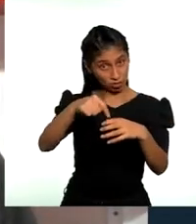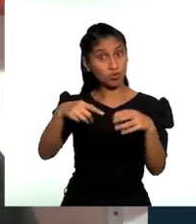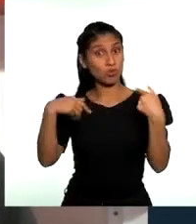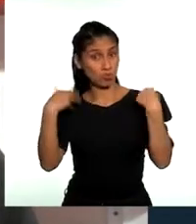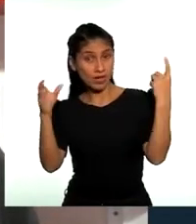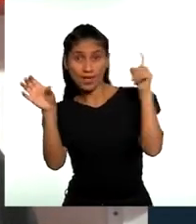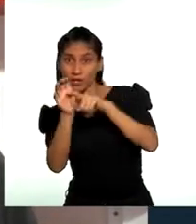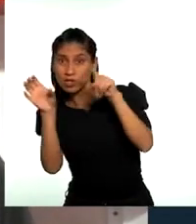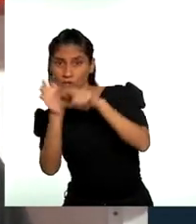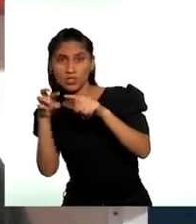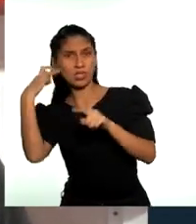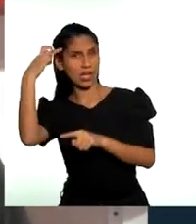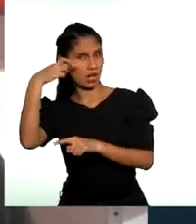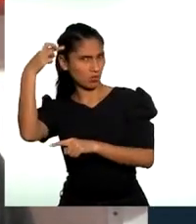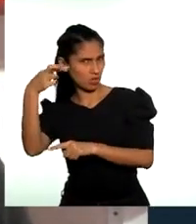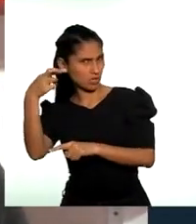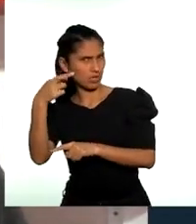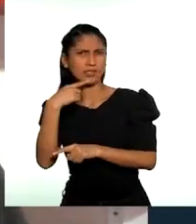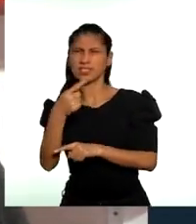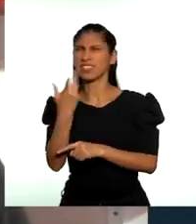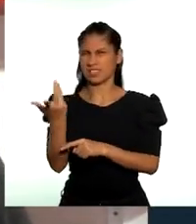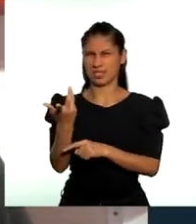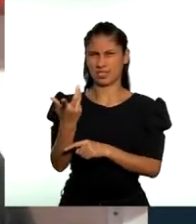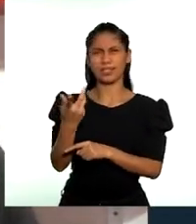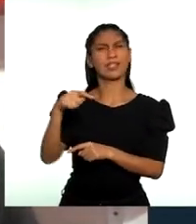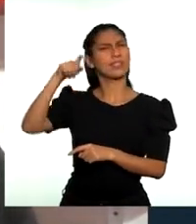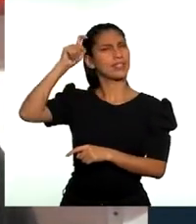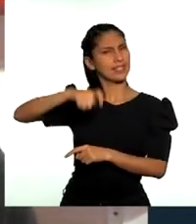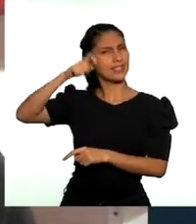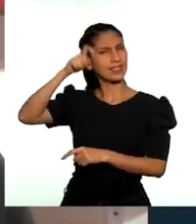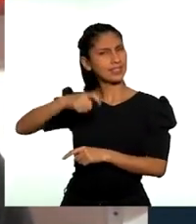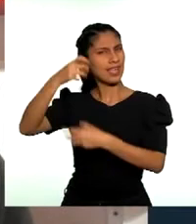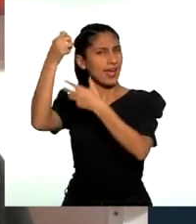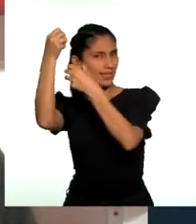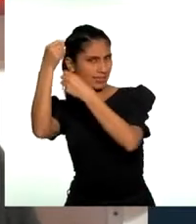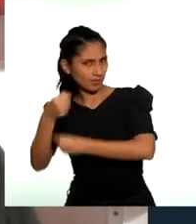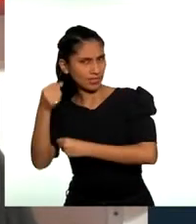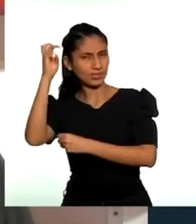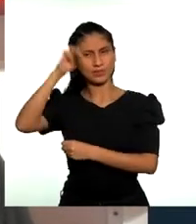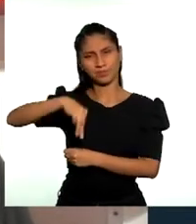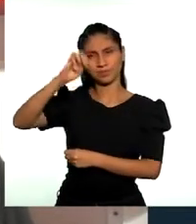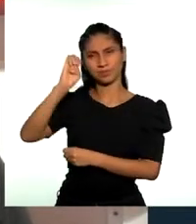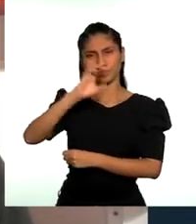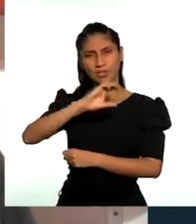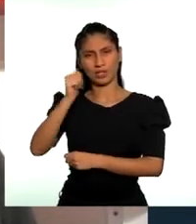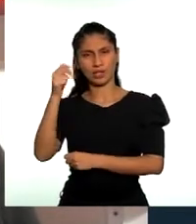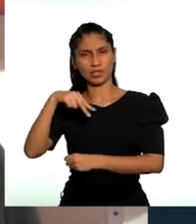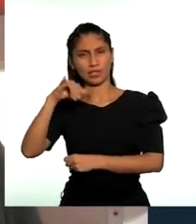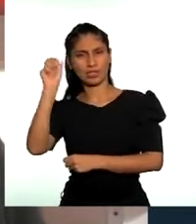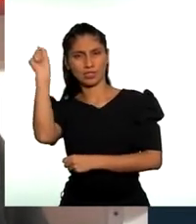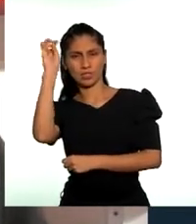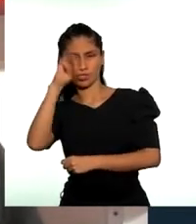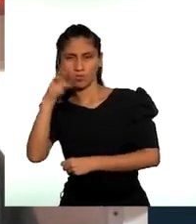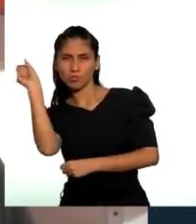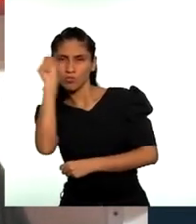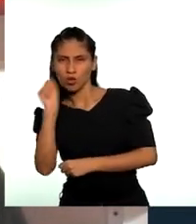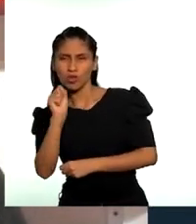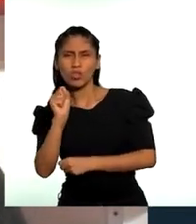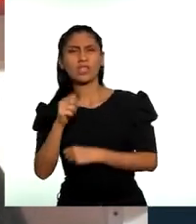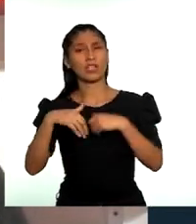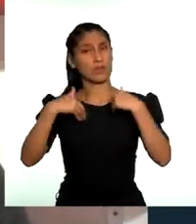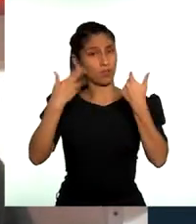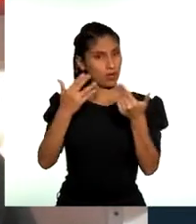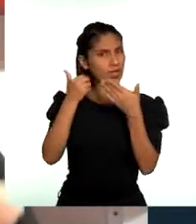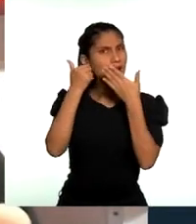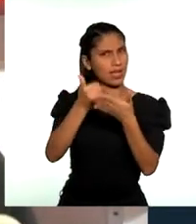la imperiosa necesidad de establecer mecanismos que permitan el adecuado involucramiento